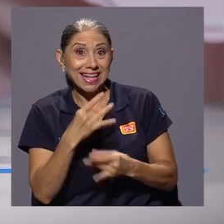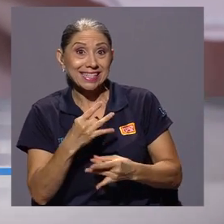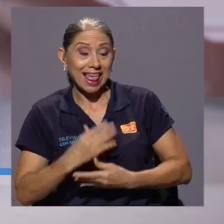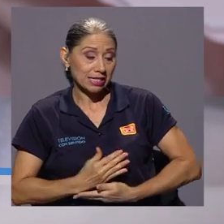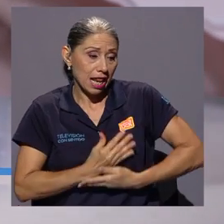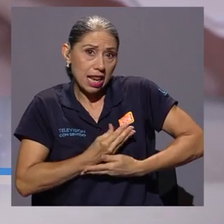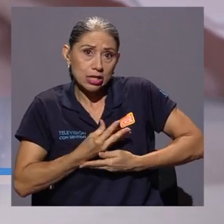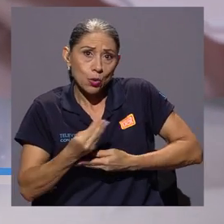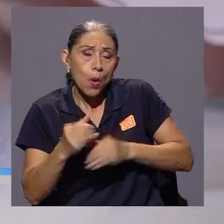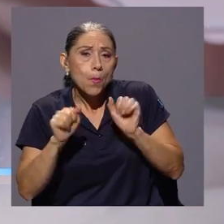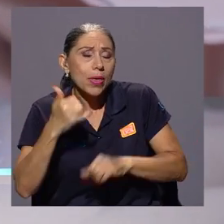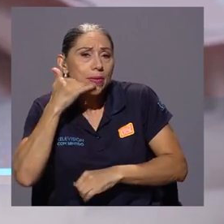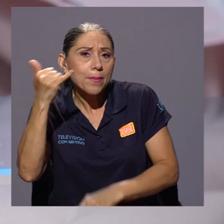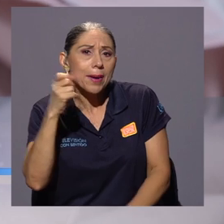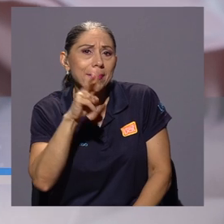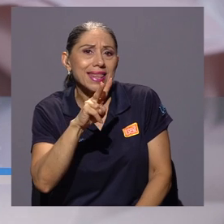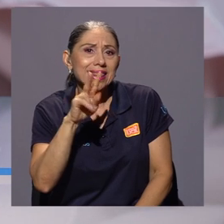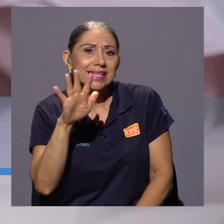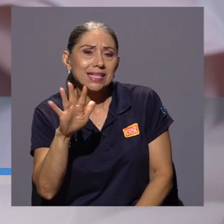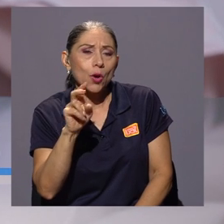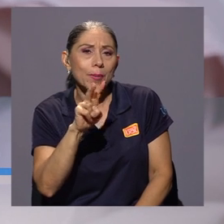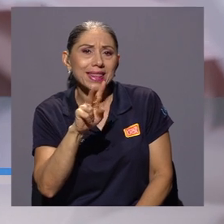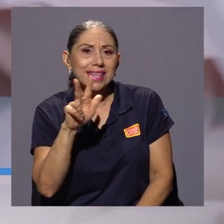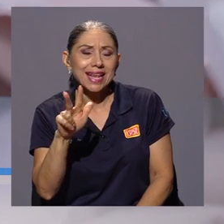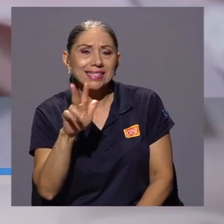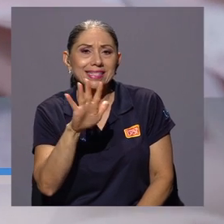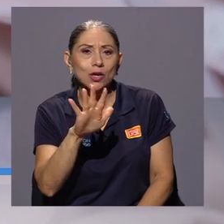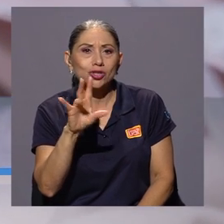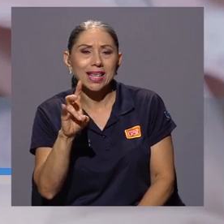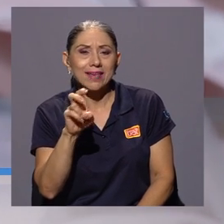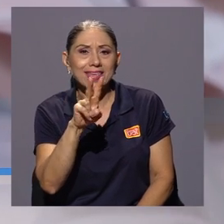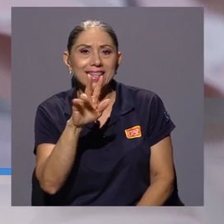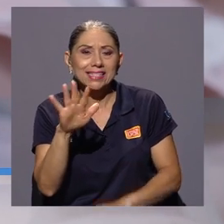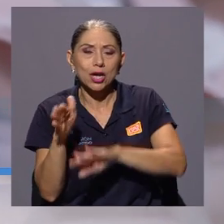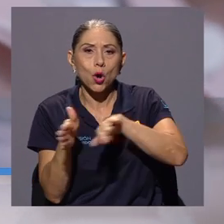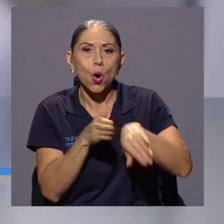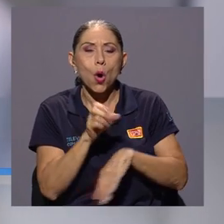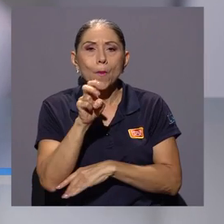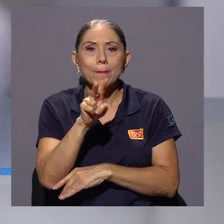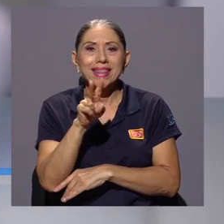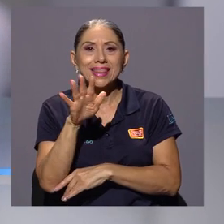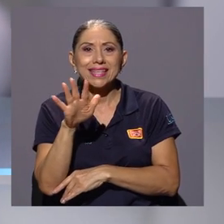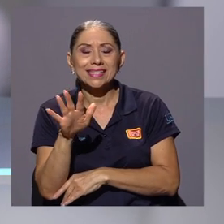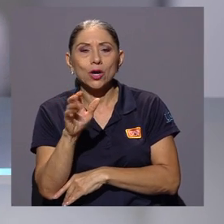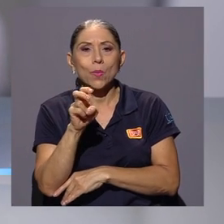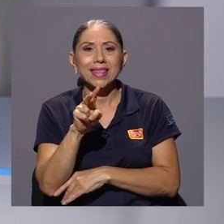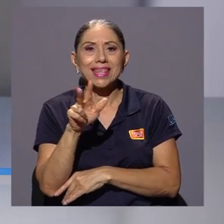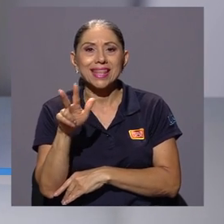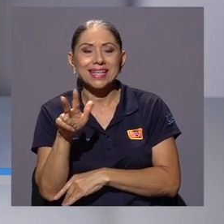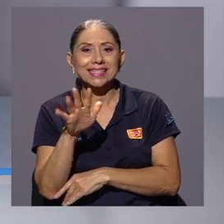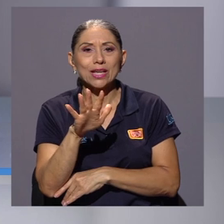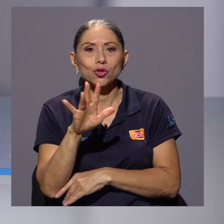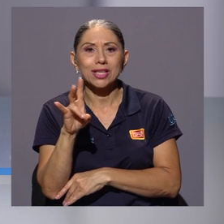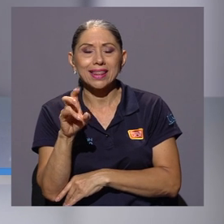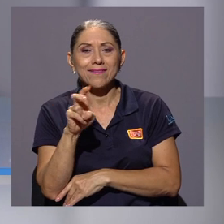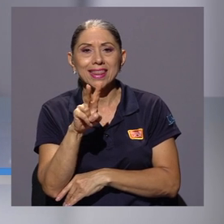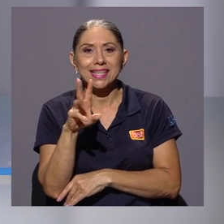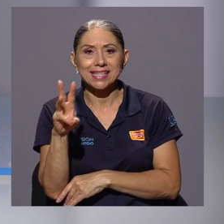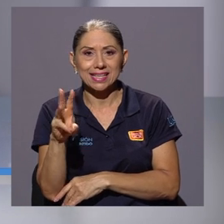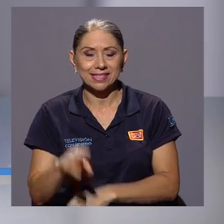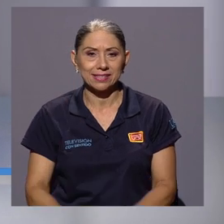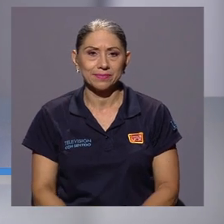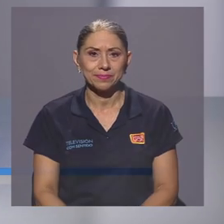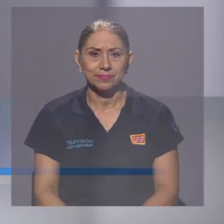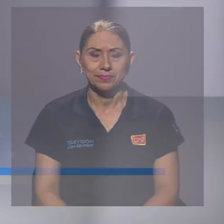donar leche pueden comunicarse a los teléfonos 25 23 57 25 o 25 23 57 26.